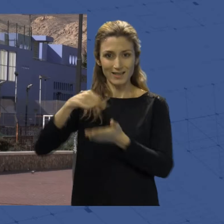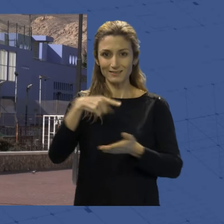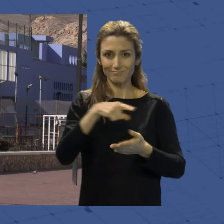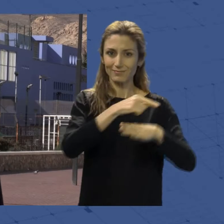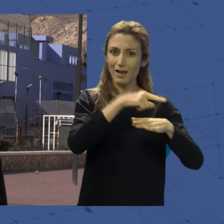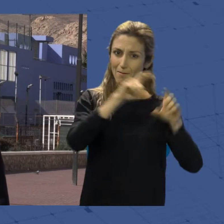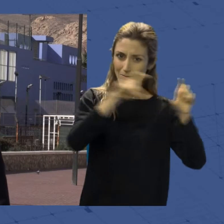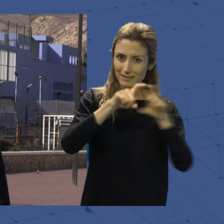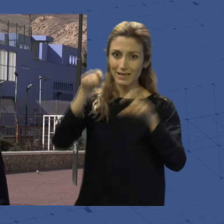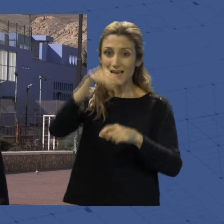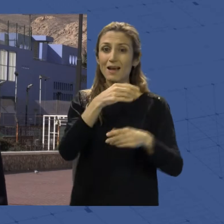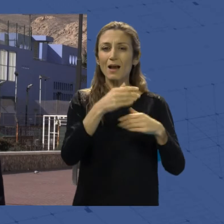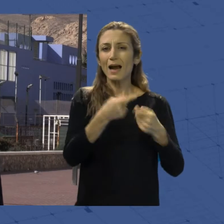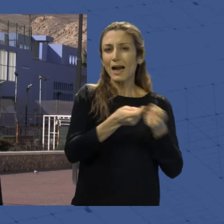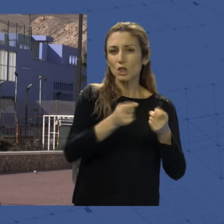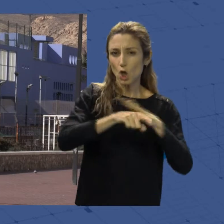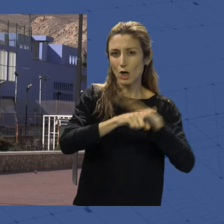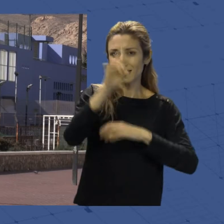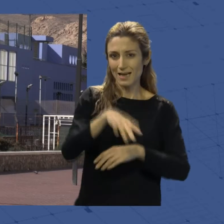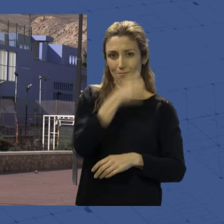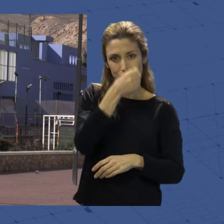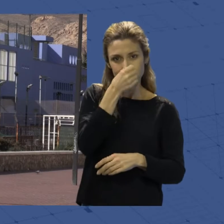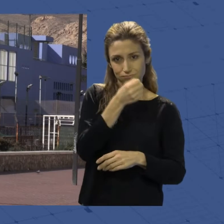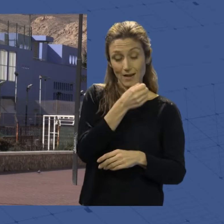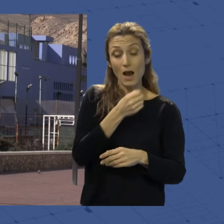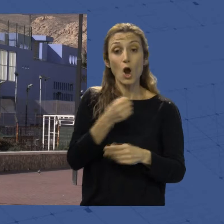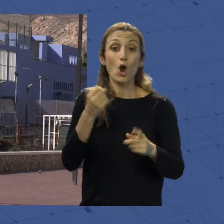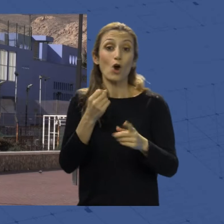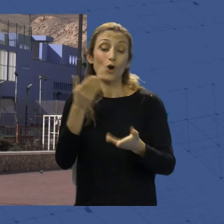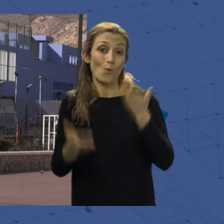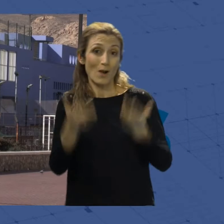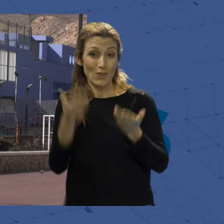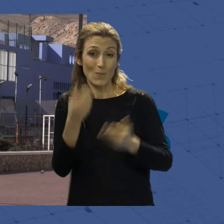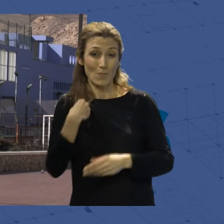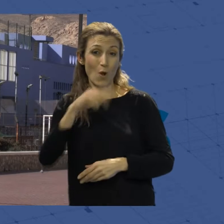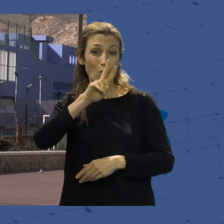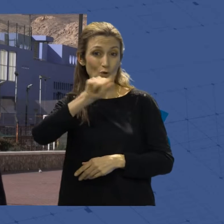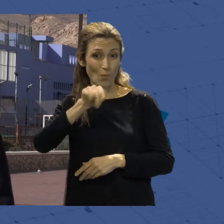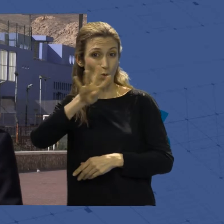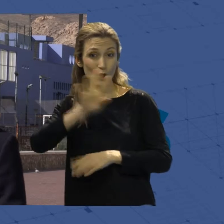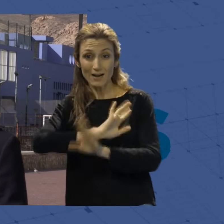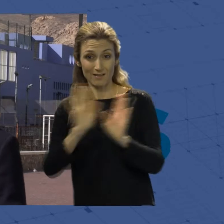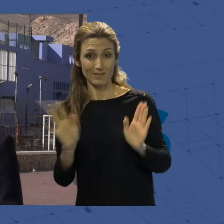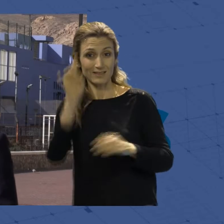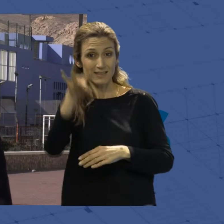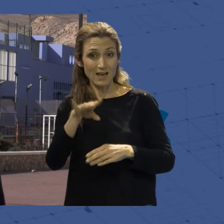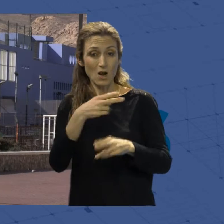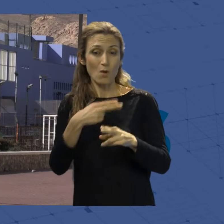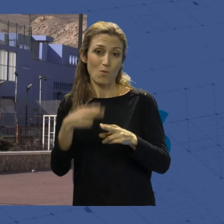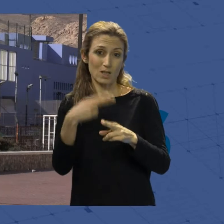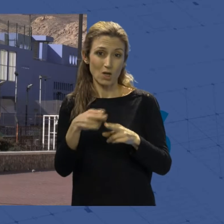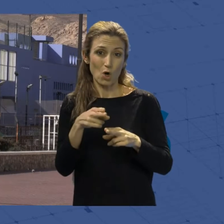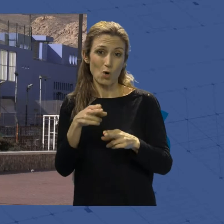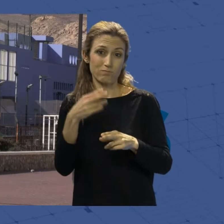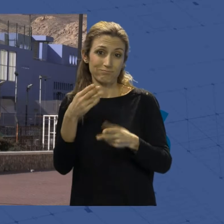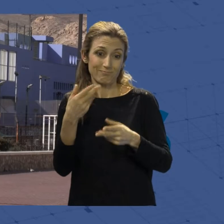Socialista frente a 2,4, tan solo 2,4 que han sido destinados para